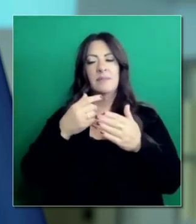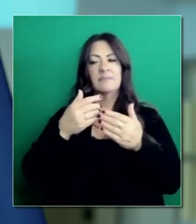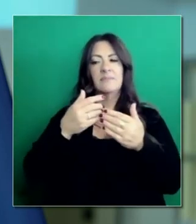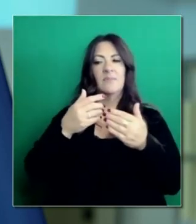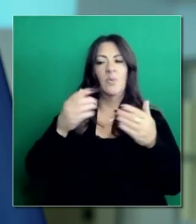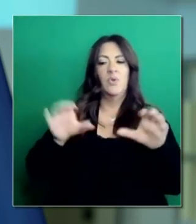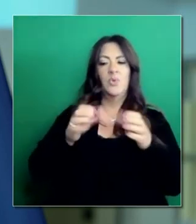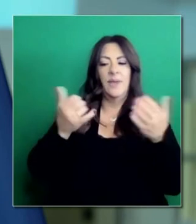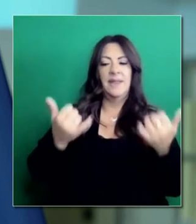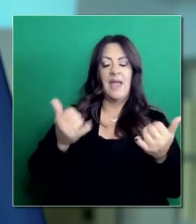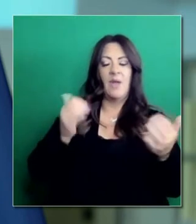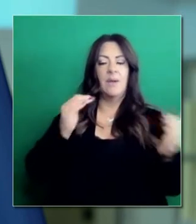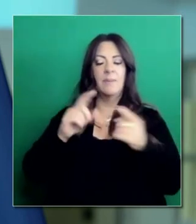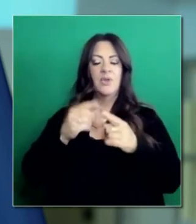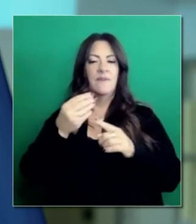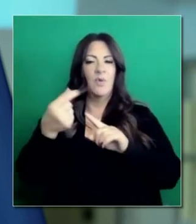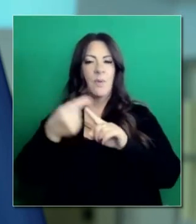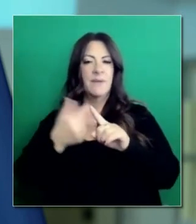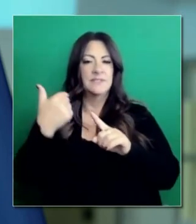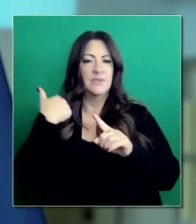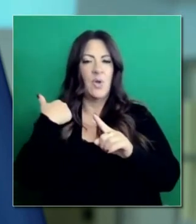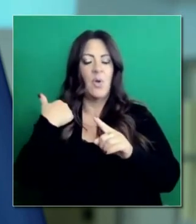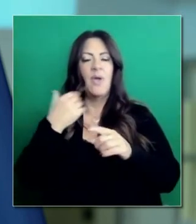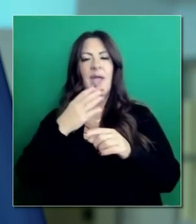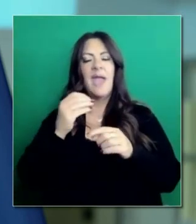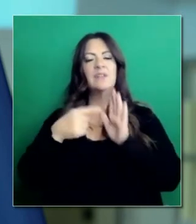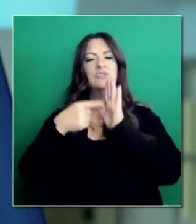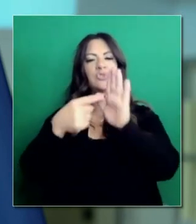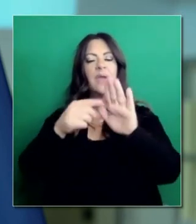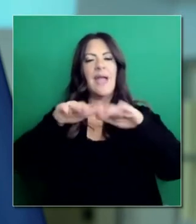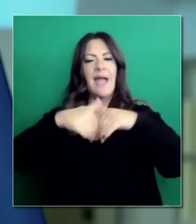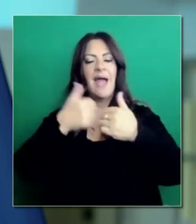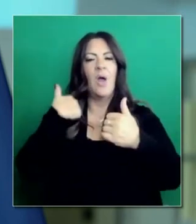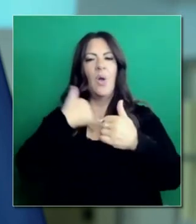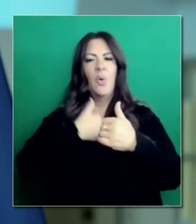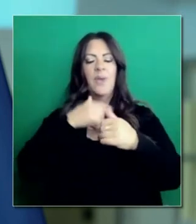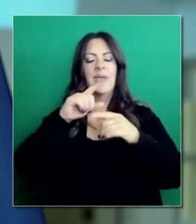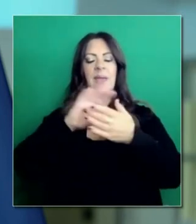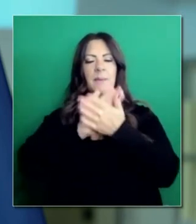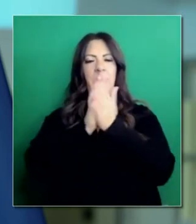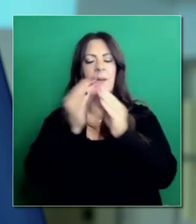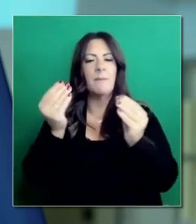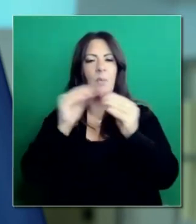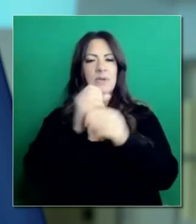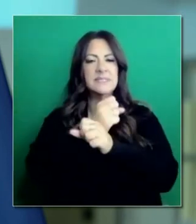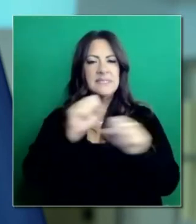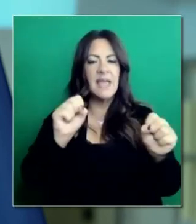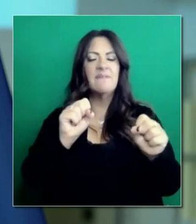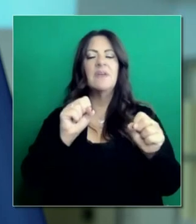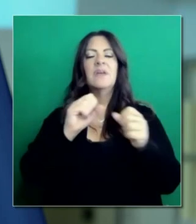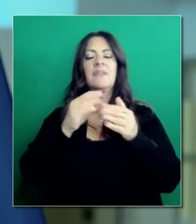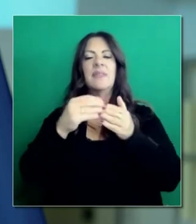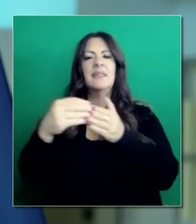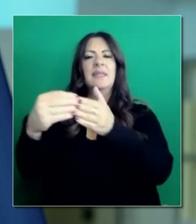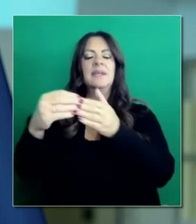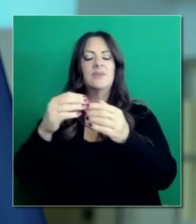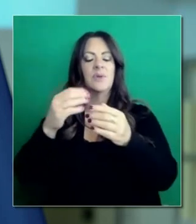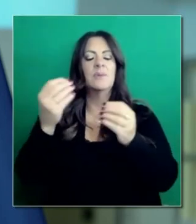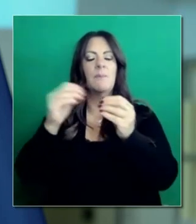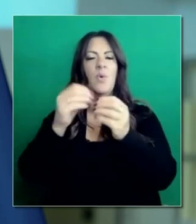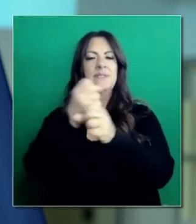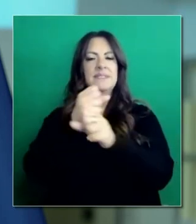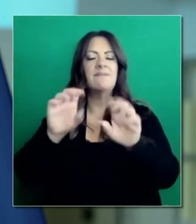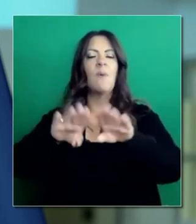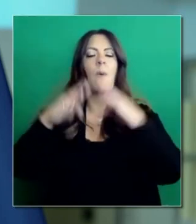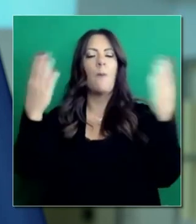a este marco de referencia para reabrir de manera segura algo establecido, algo bien comprendido y